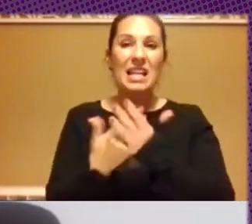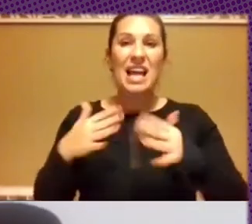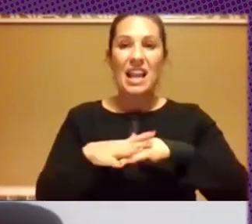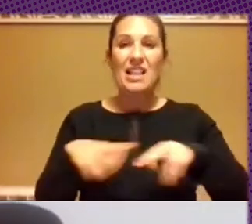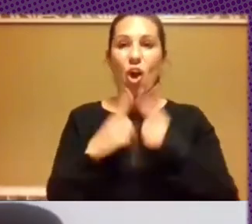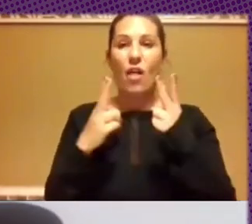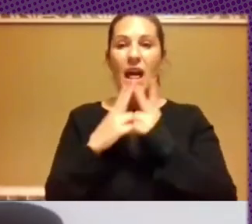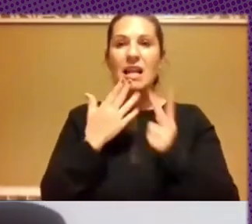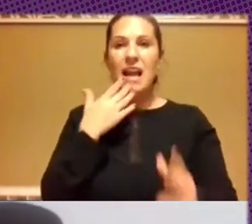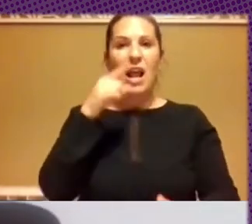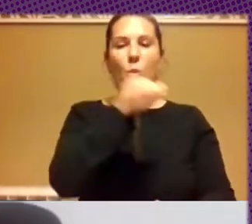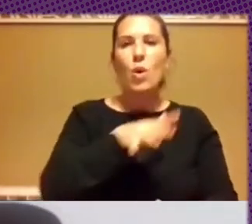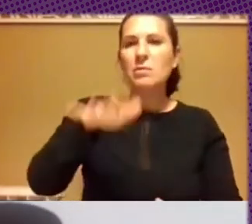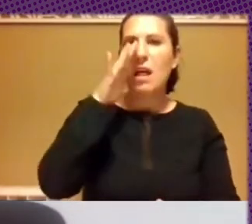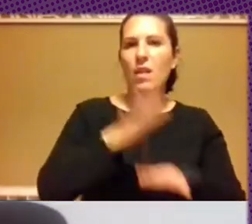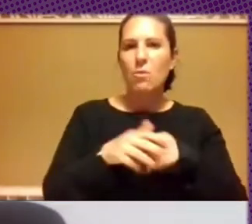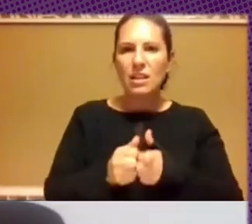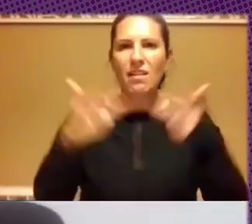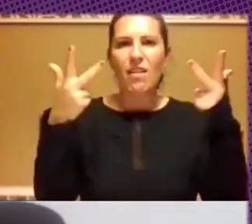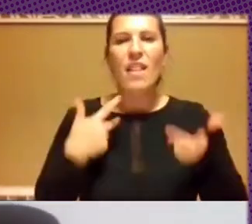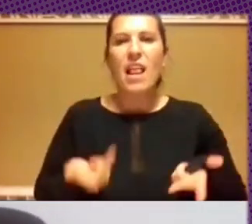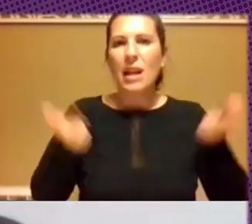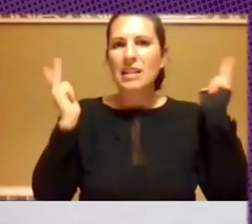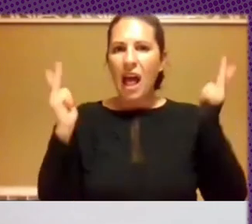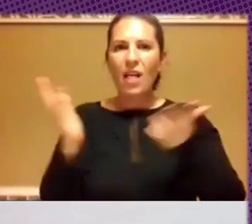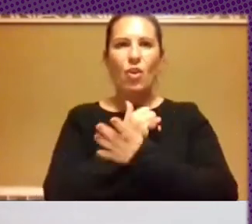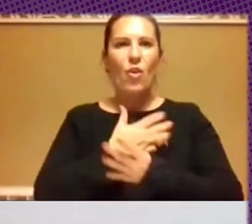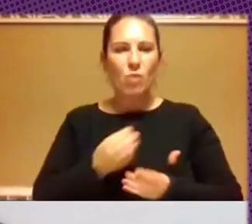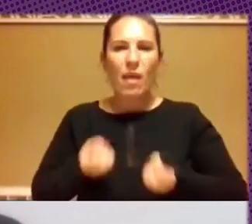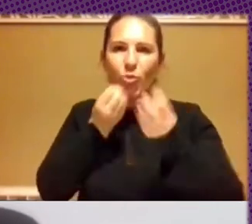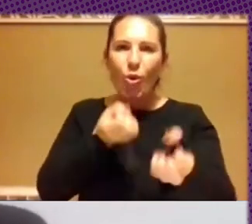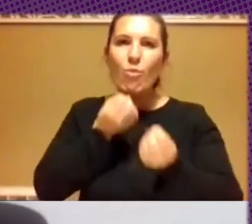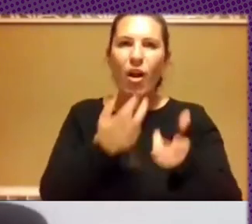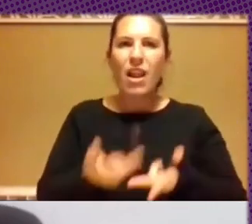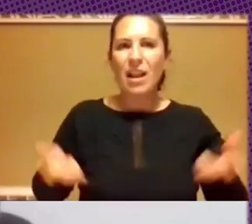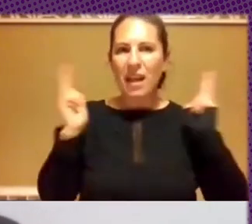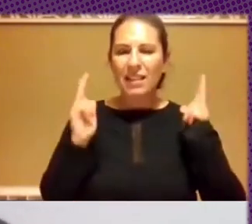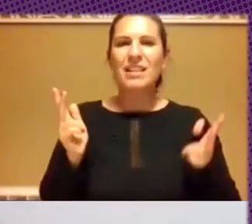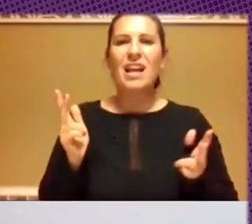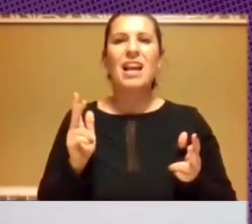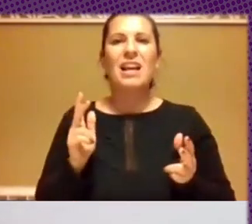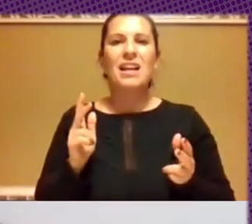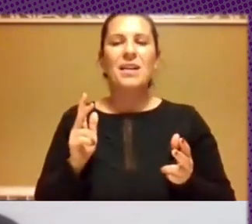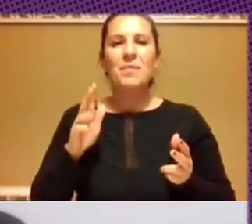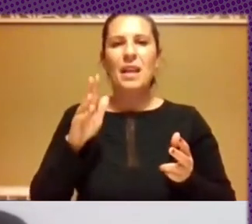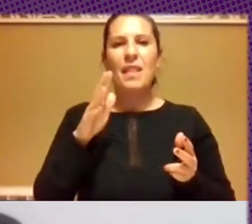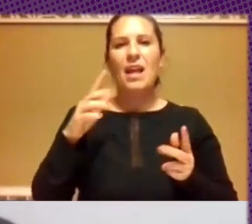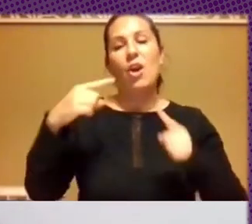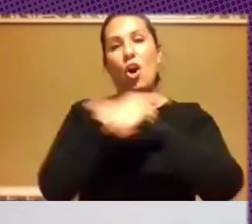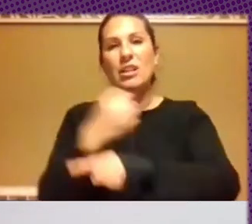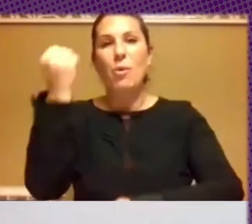espacio democratizador de libertad donde todos podíamos comunicar libremente y espacio de contrapoder a los medios